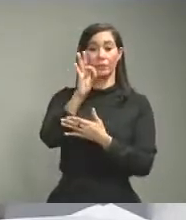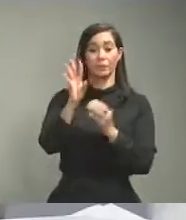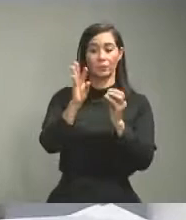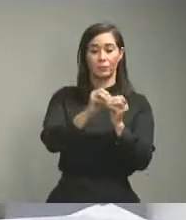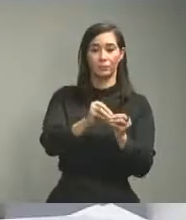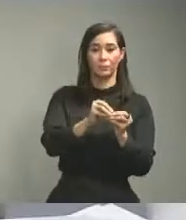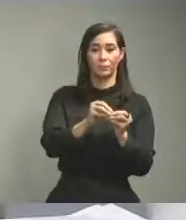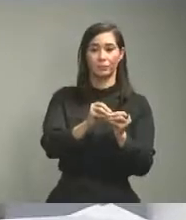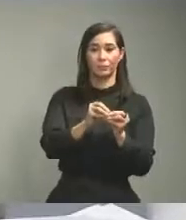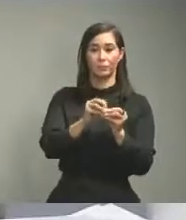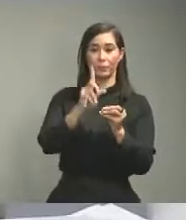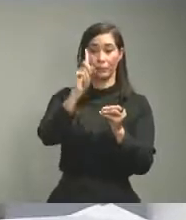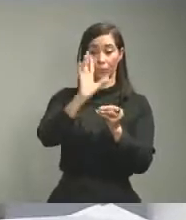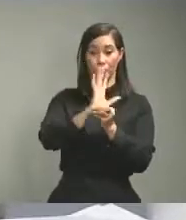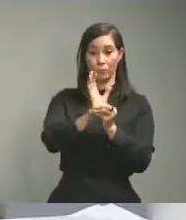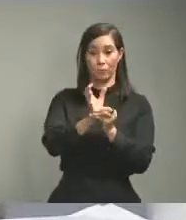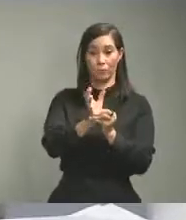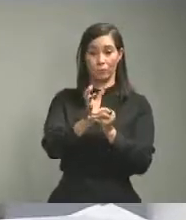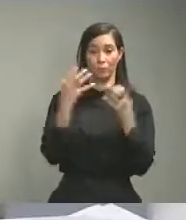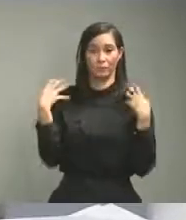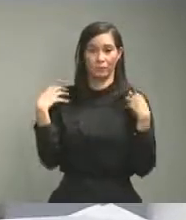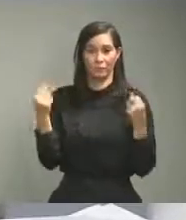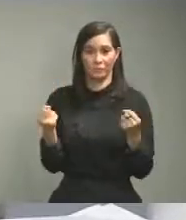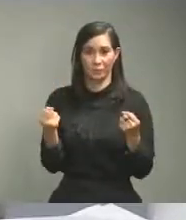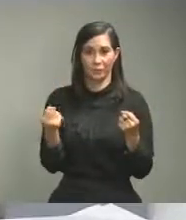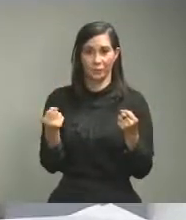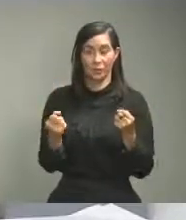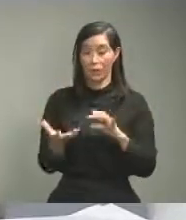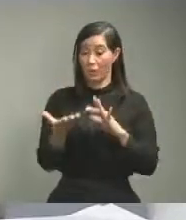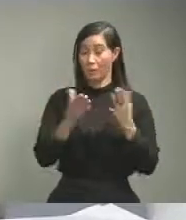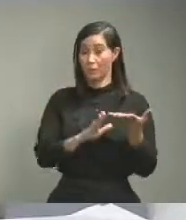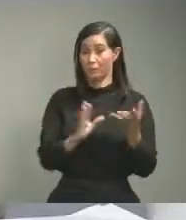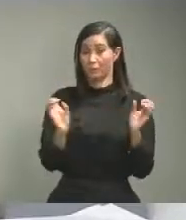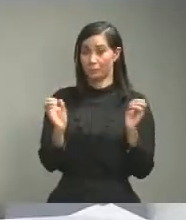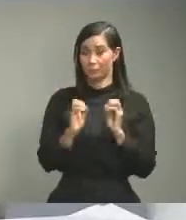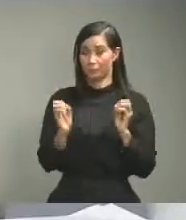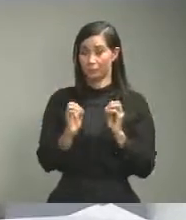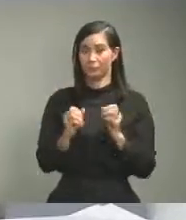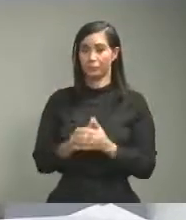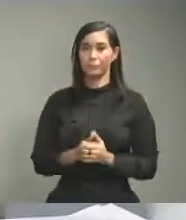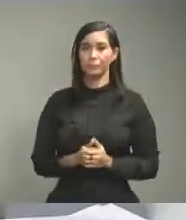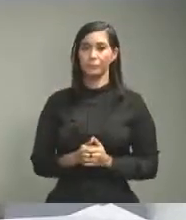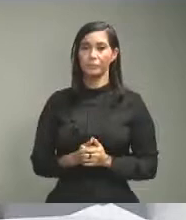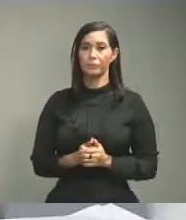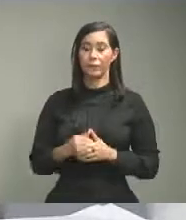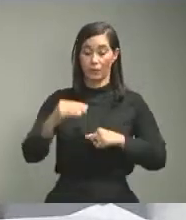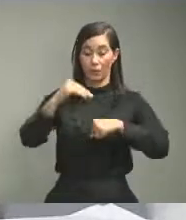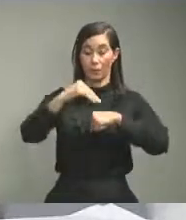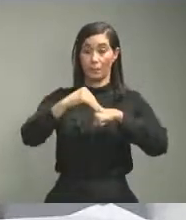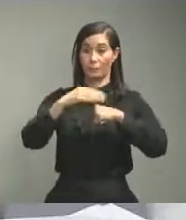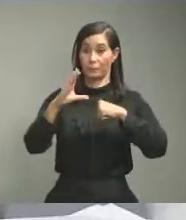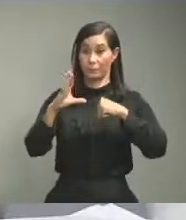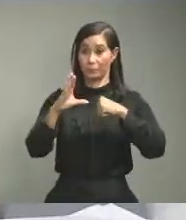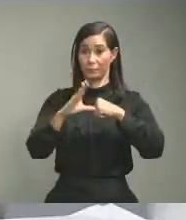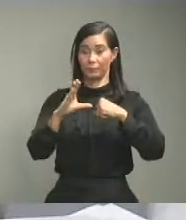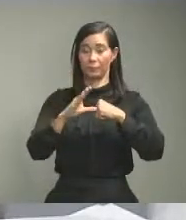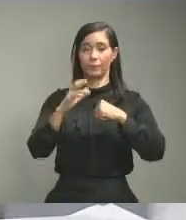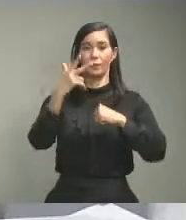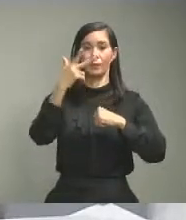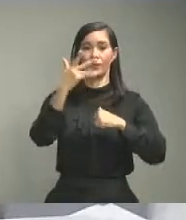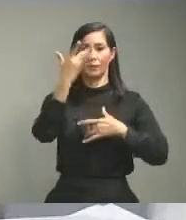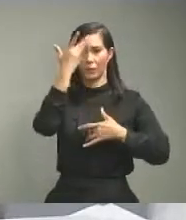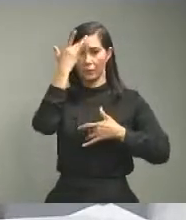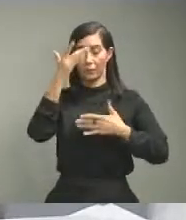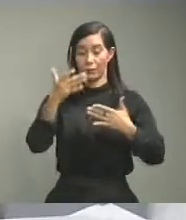1 recuperados 0 fallecimientos Monte Cristi Monte casos